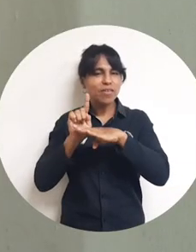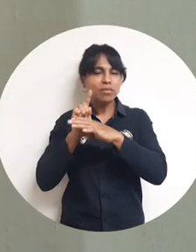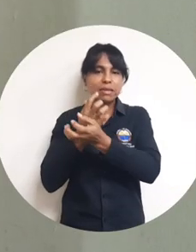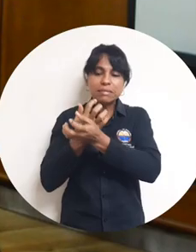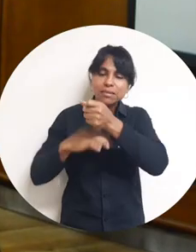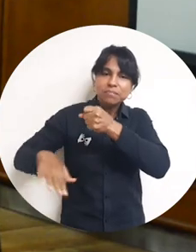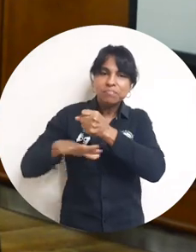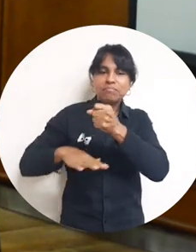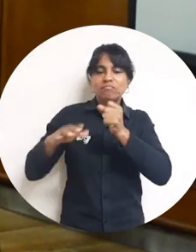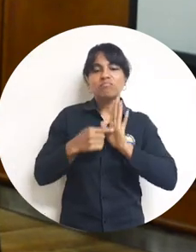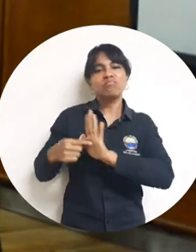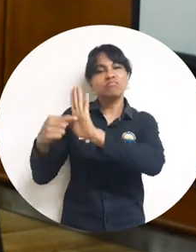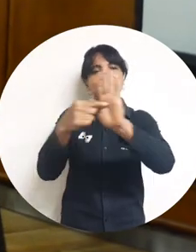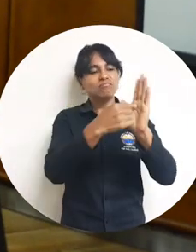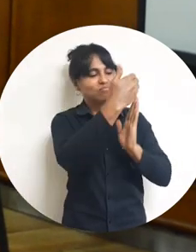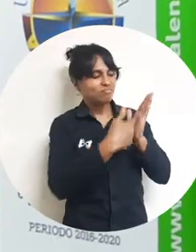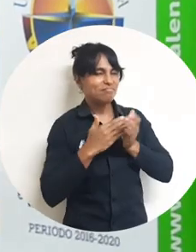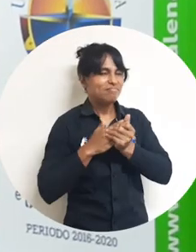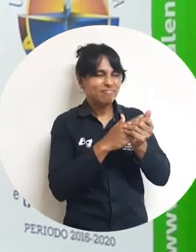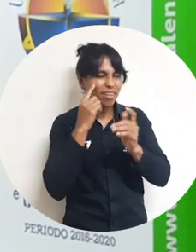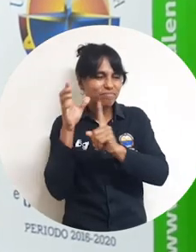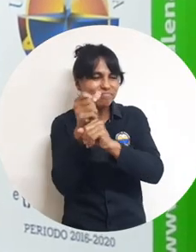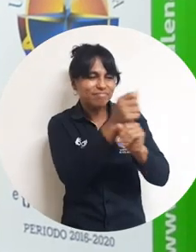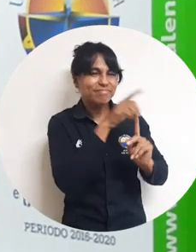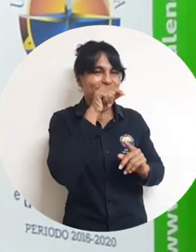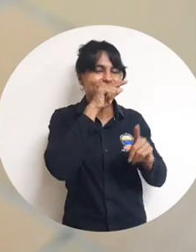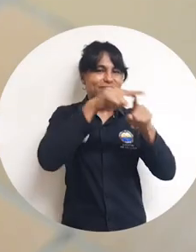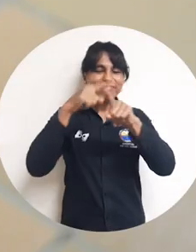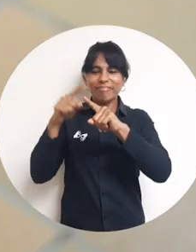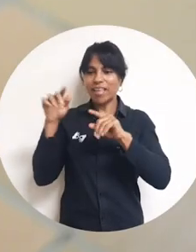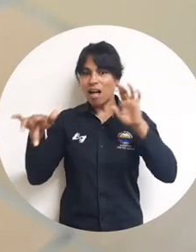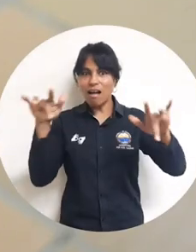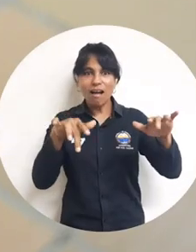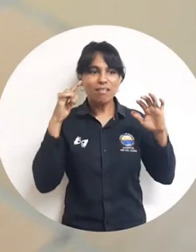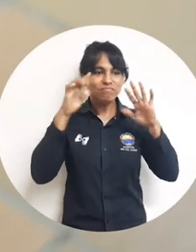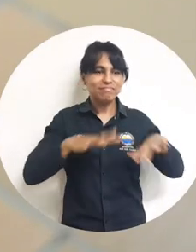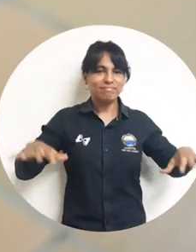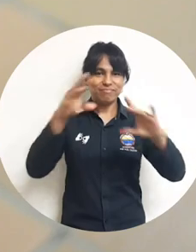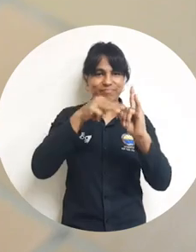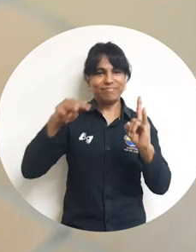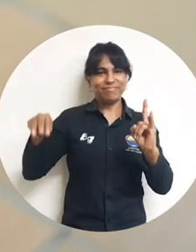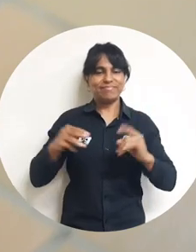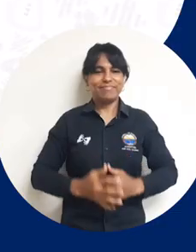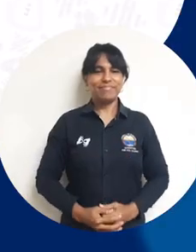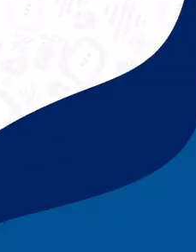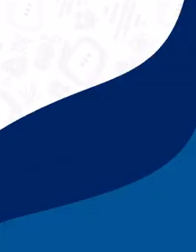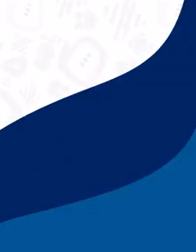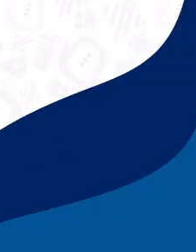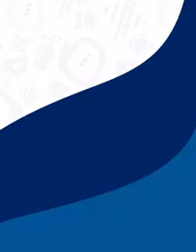a través de la Facultad de Ciencias Básicas, presenta una guía de identificación de aves predominantes en este entorno universitario.